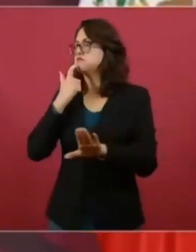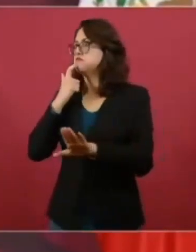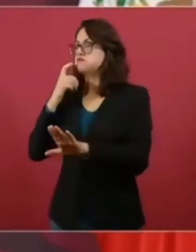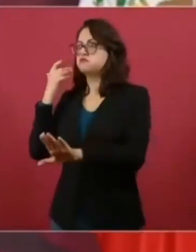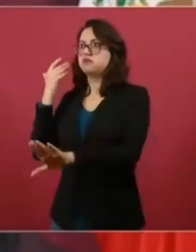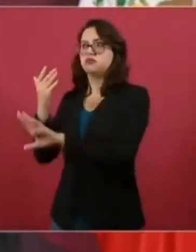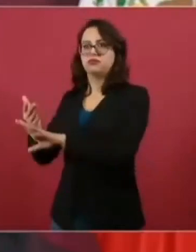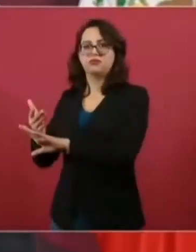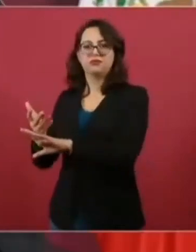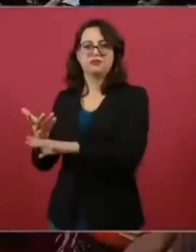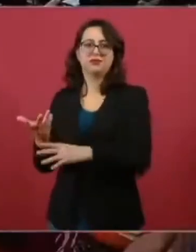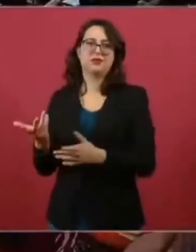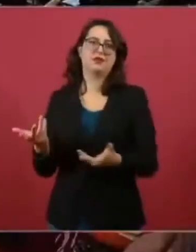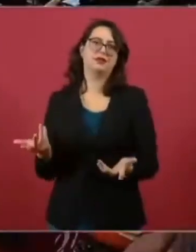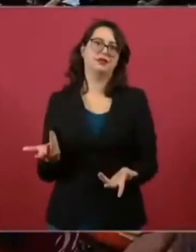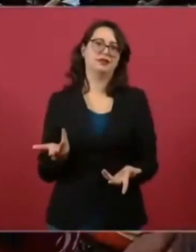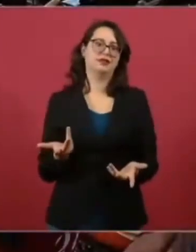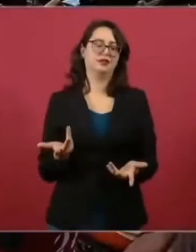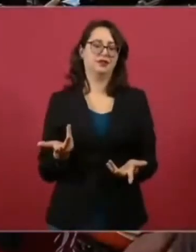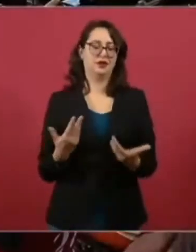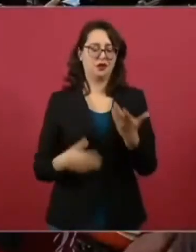no es capaz de decir